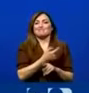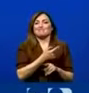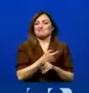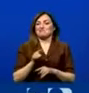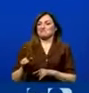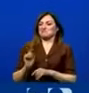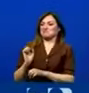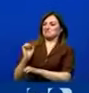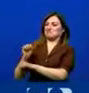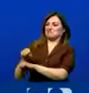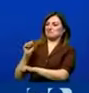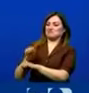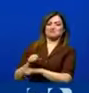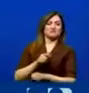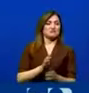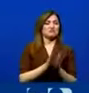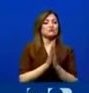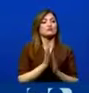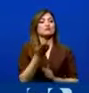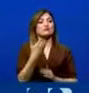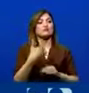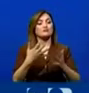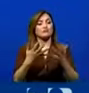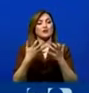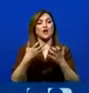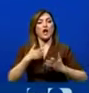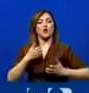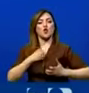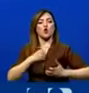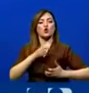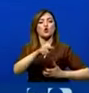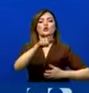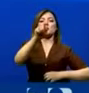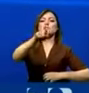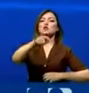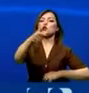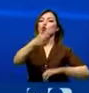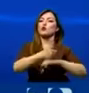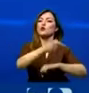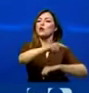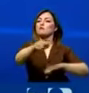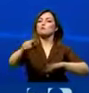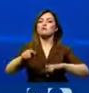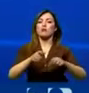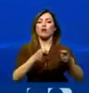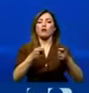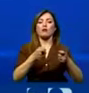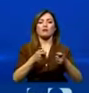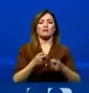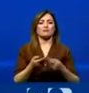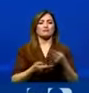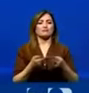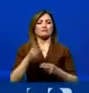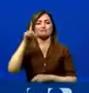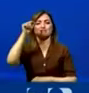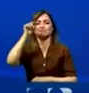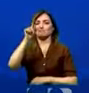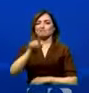importante que las solicitudes que se hagan de cualquier tipo al ministerio, este ministerio y este gobierno no lo van a hacer.